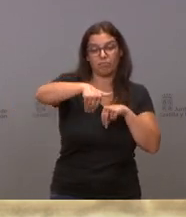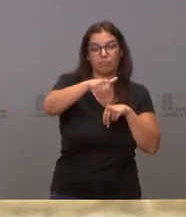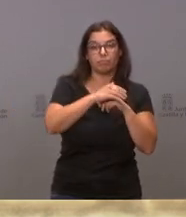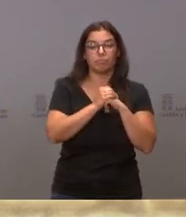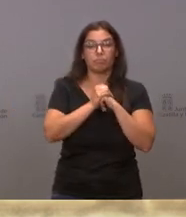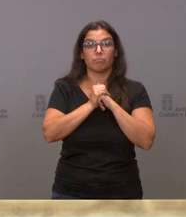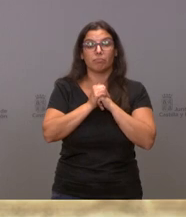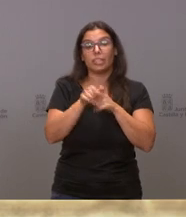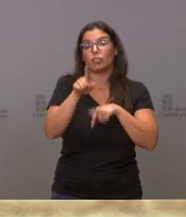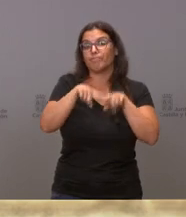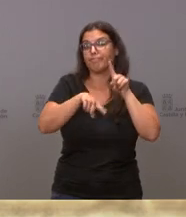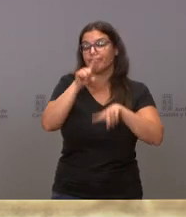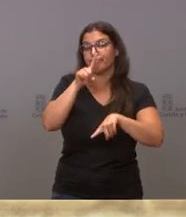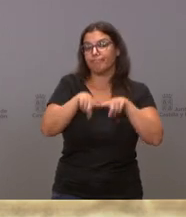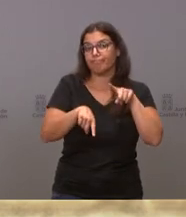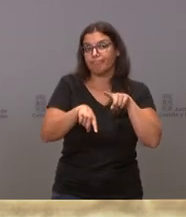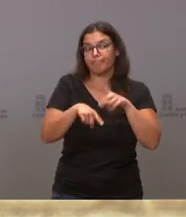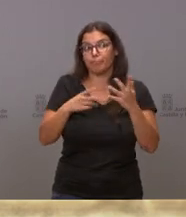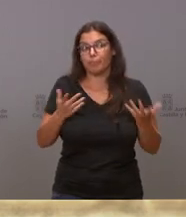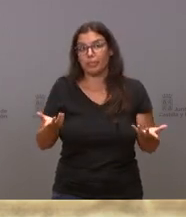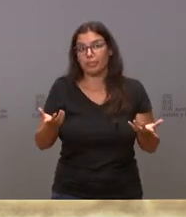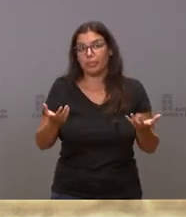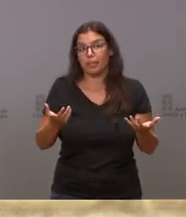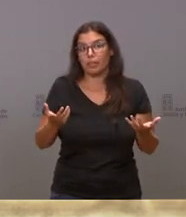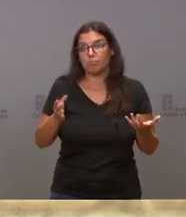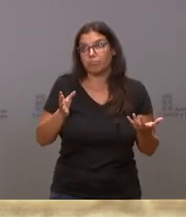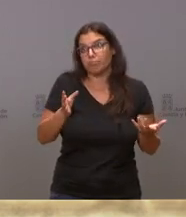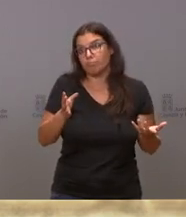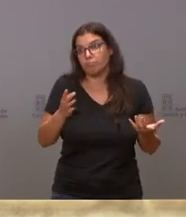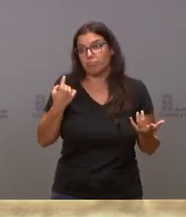va en función de cómo lo ve a cada uno.